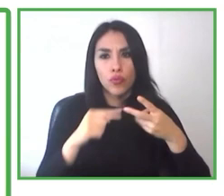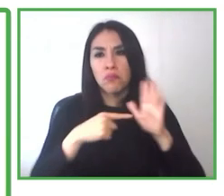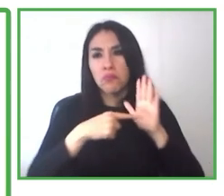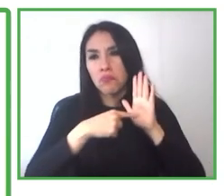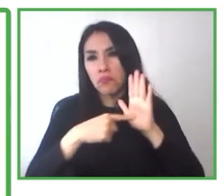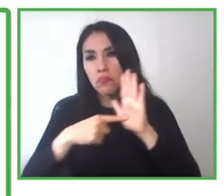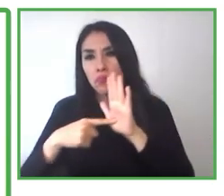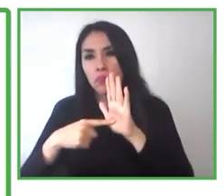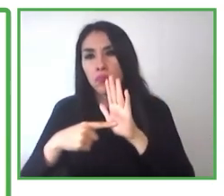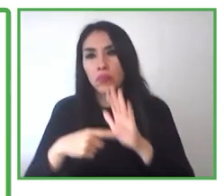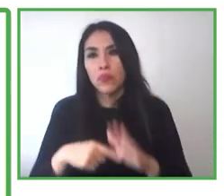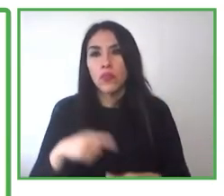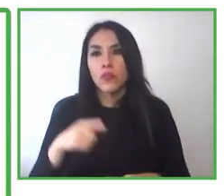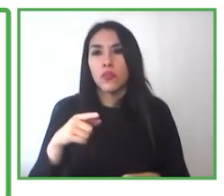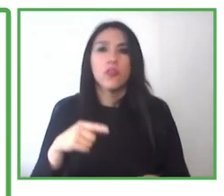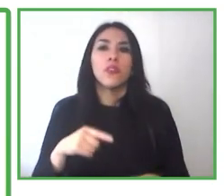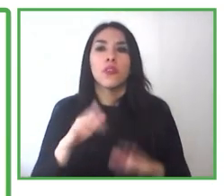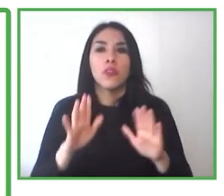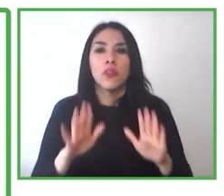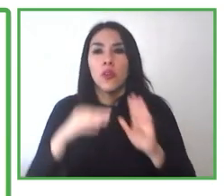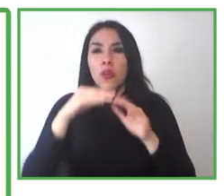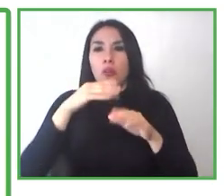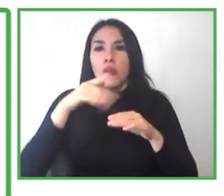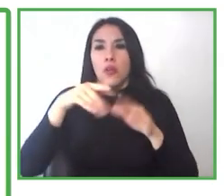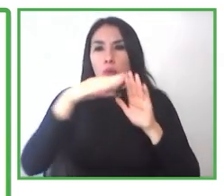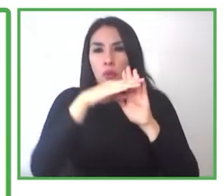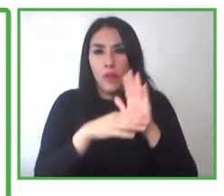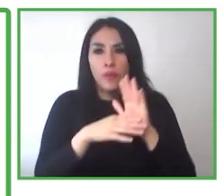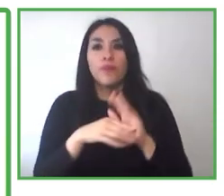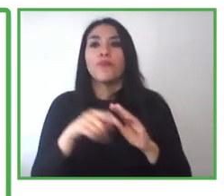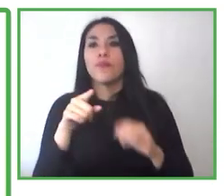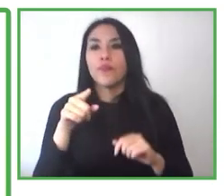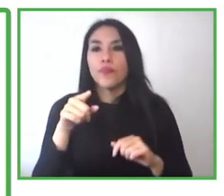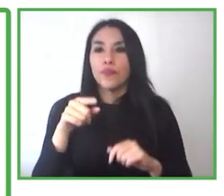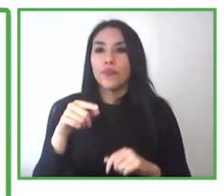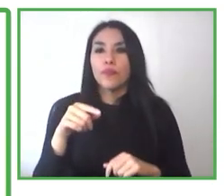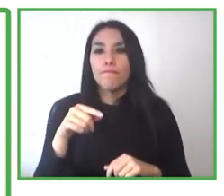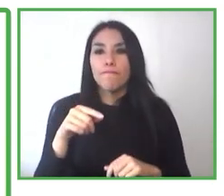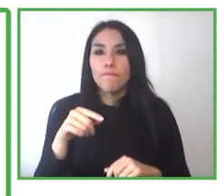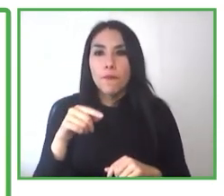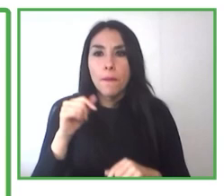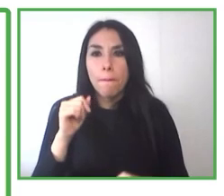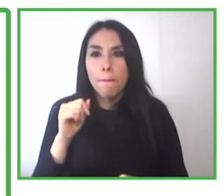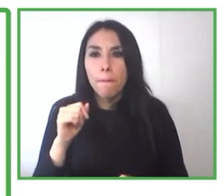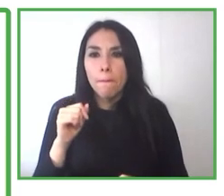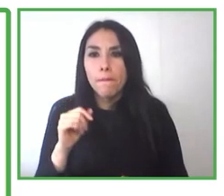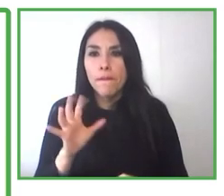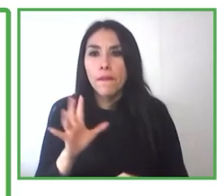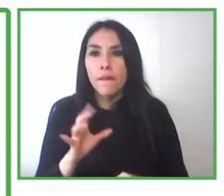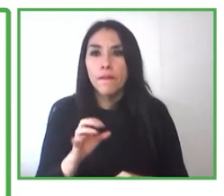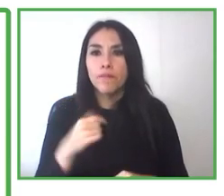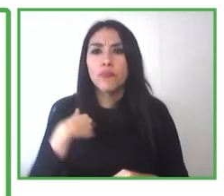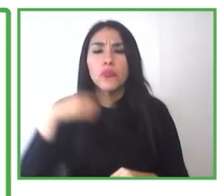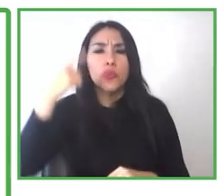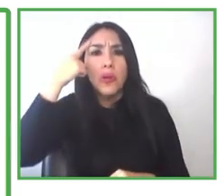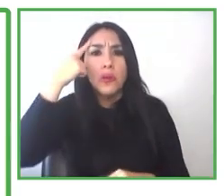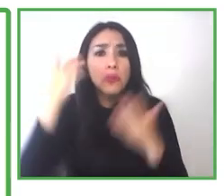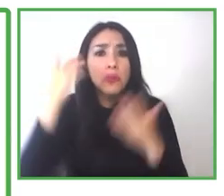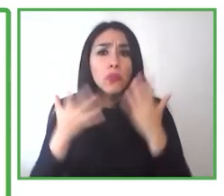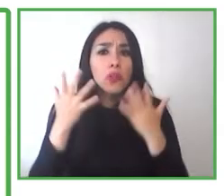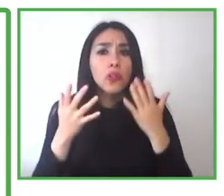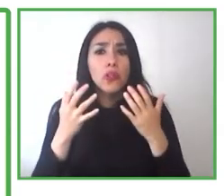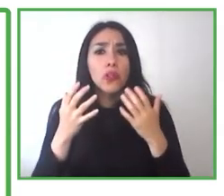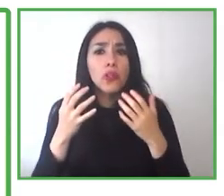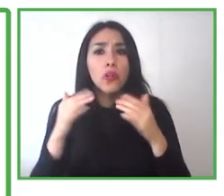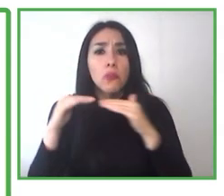y en Chile Valora somos conscientes que todos somos iguales y que podemos demostrar haciendo nuestro